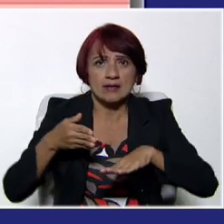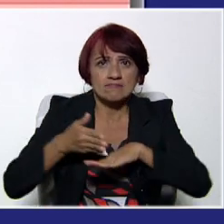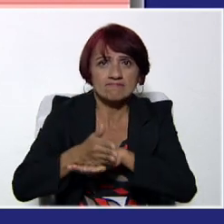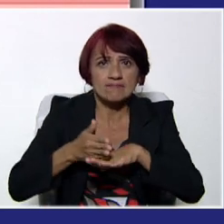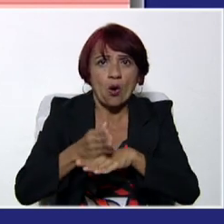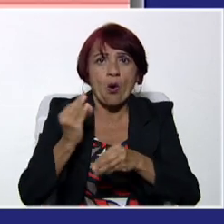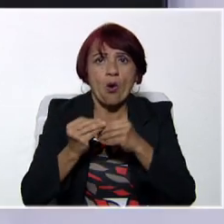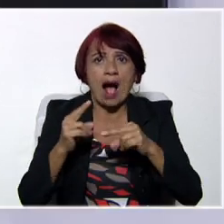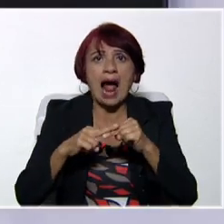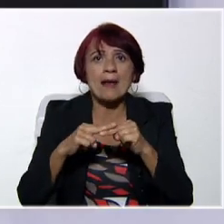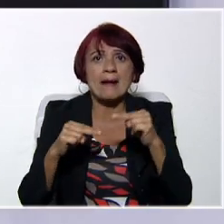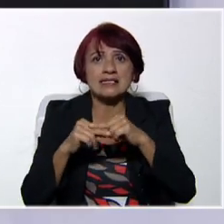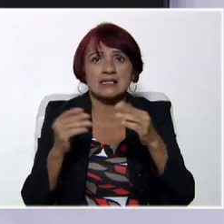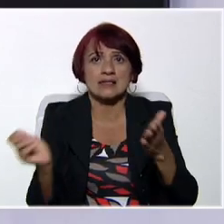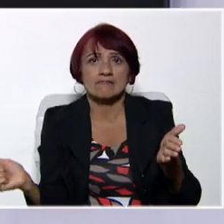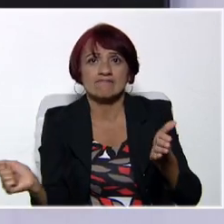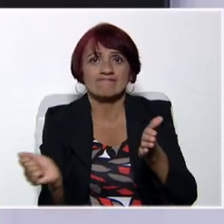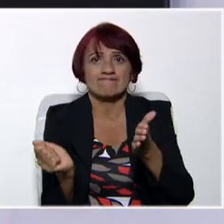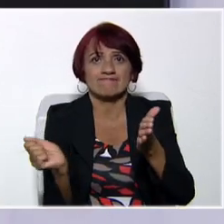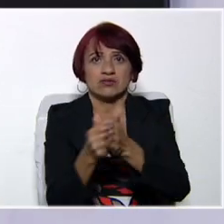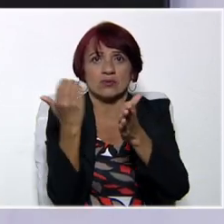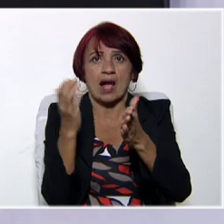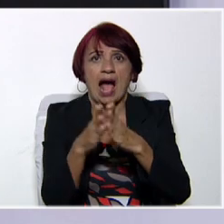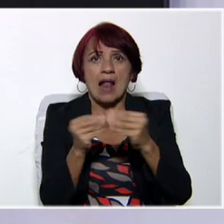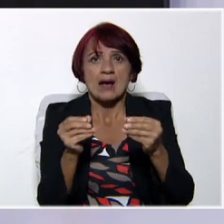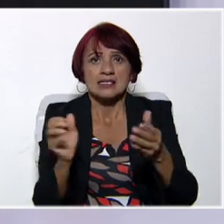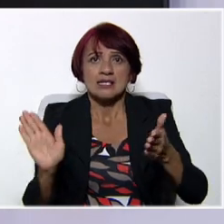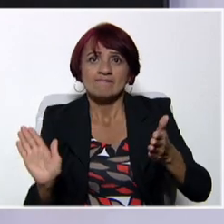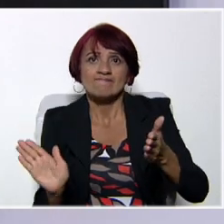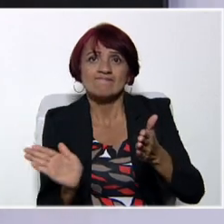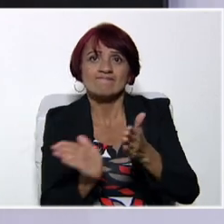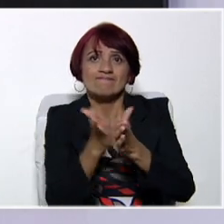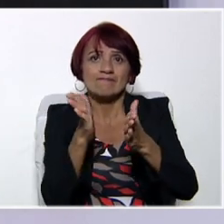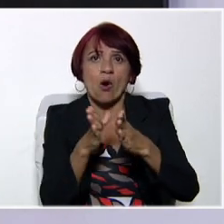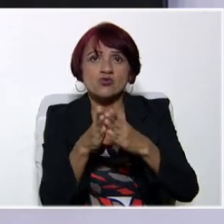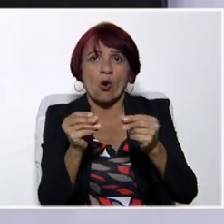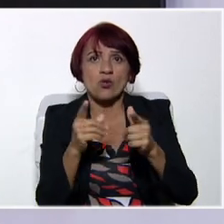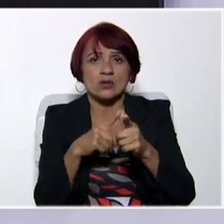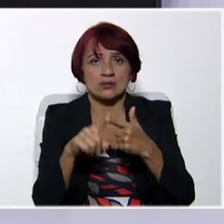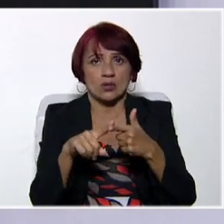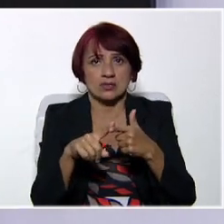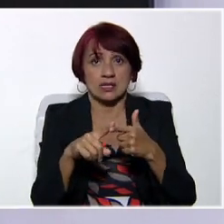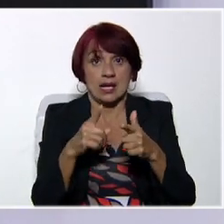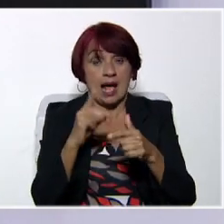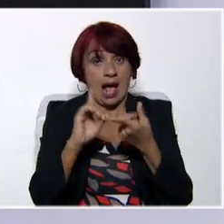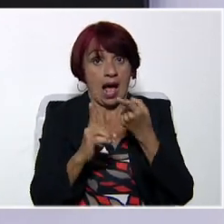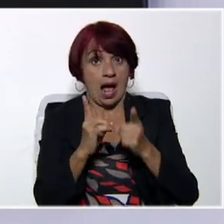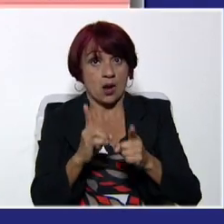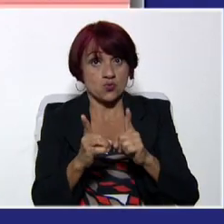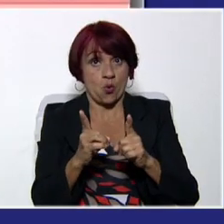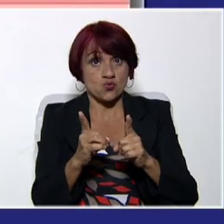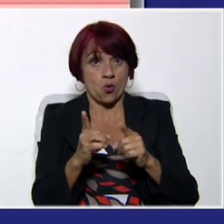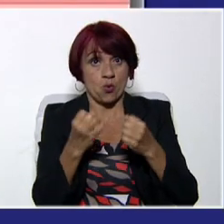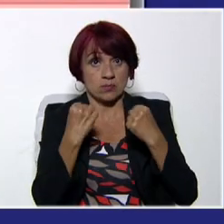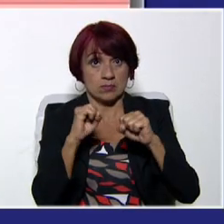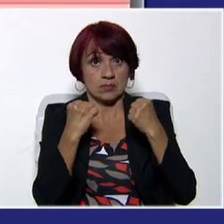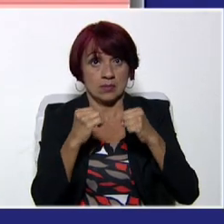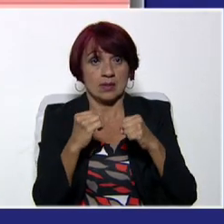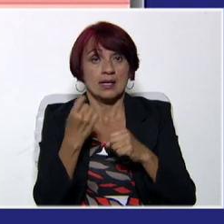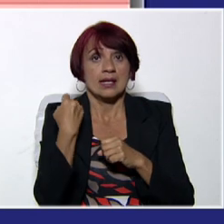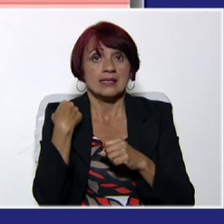vez albañil fuera esa palabra, ¿verdad? Tenemos también por aquí el engineer. Muchos quieren ser ingenieros. Practiquemos esa palabra.